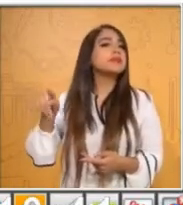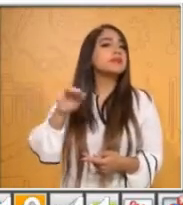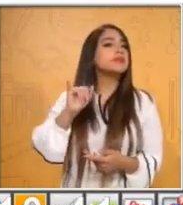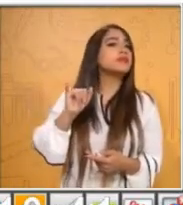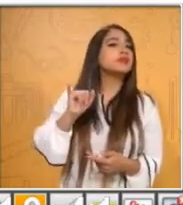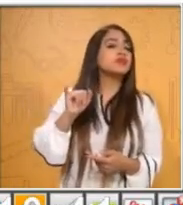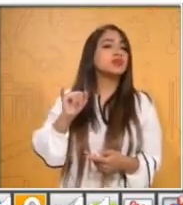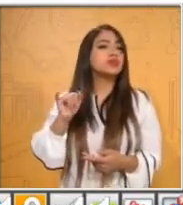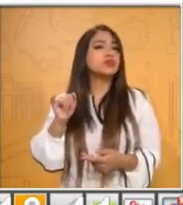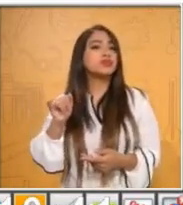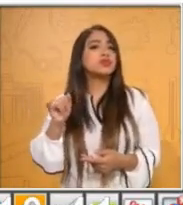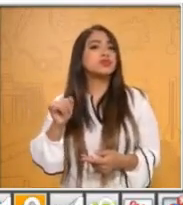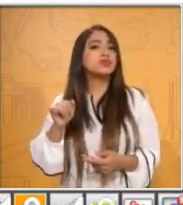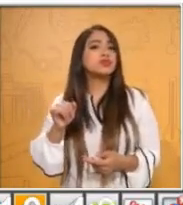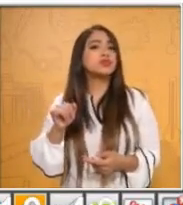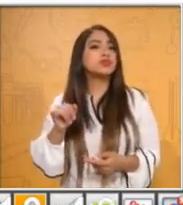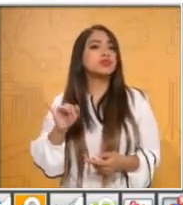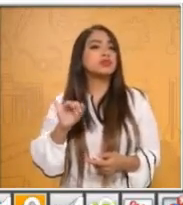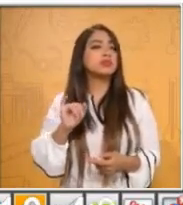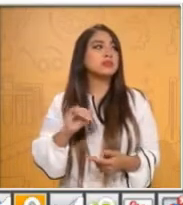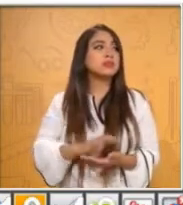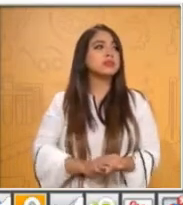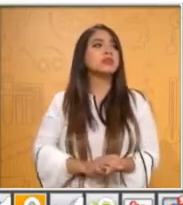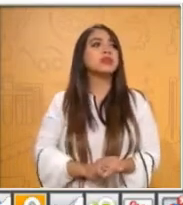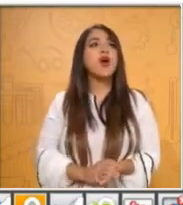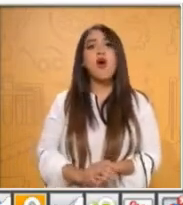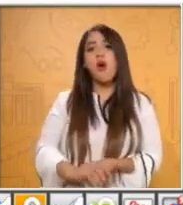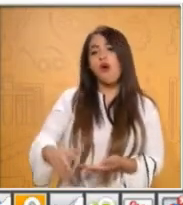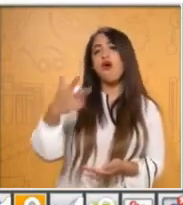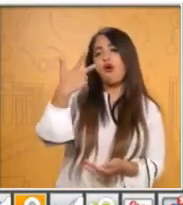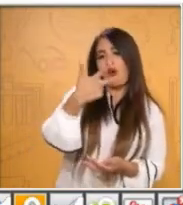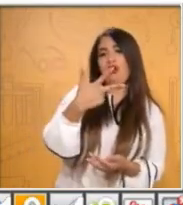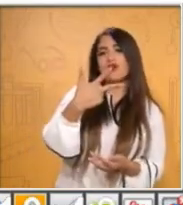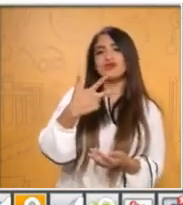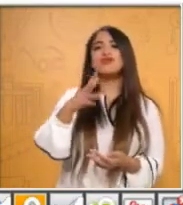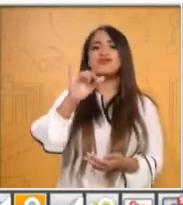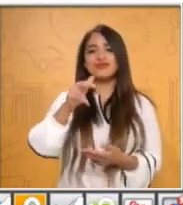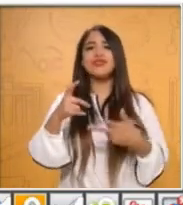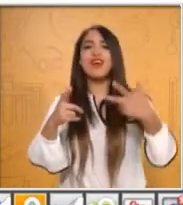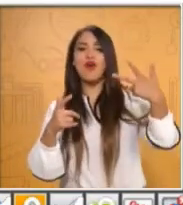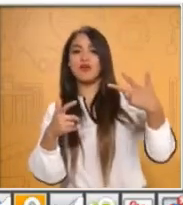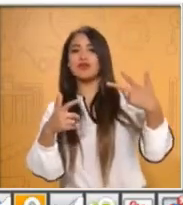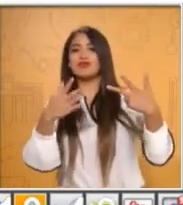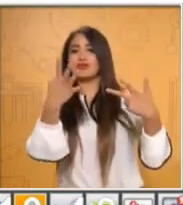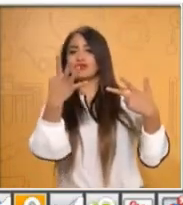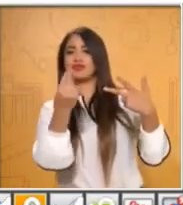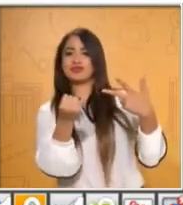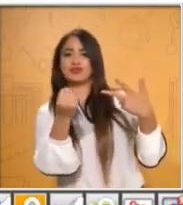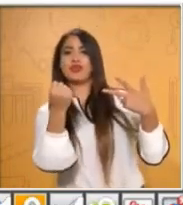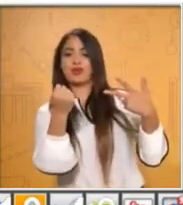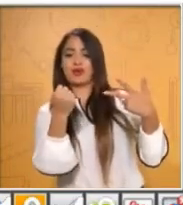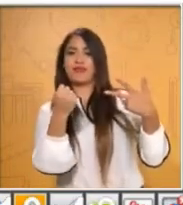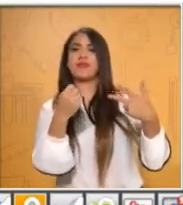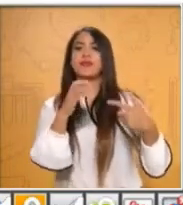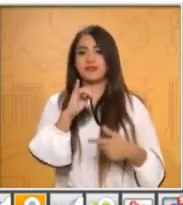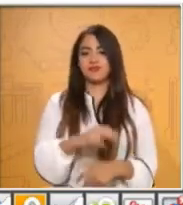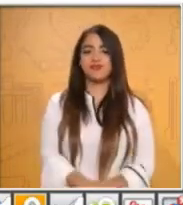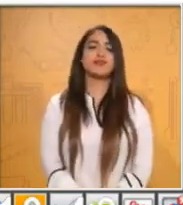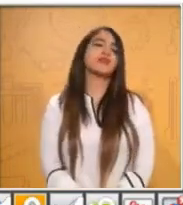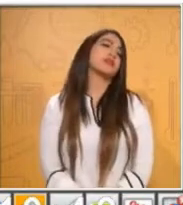la respuesta. Sí. ¿Le atinaste? Muy bien. Es el 8. Corresponde el 8. Antes del 9 está el 8.